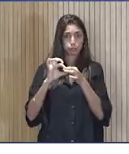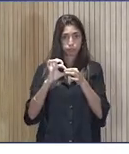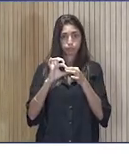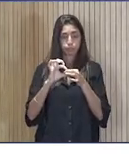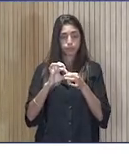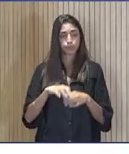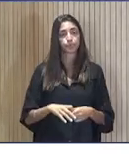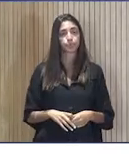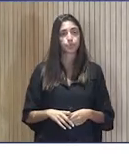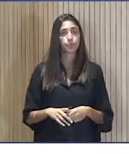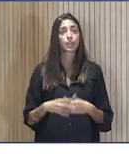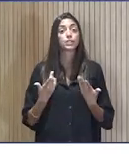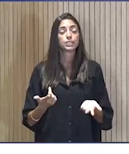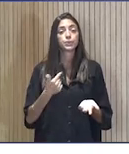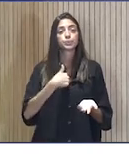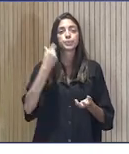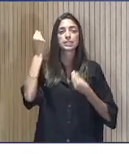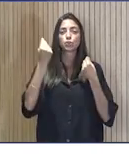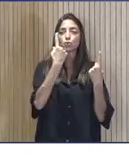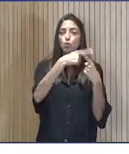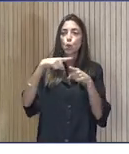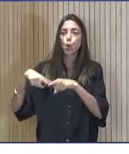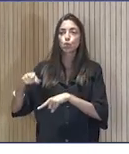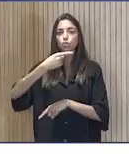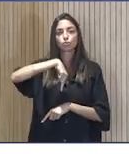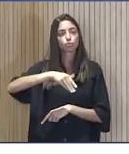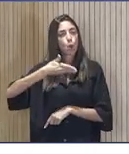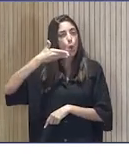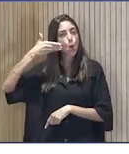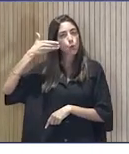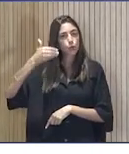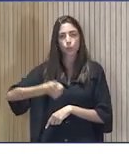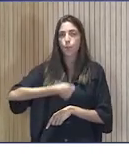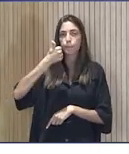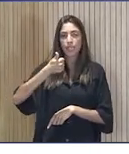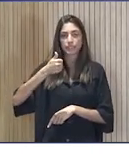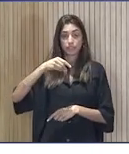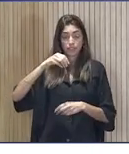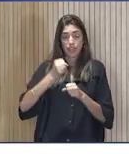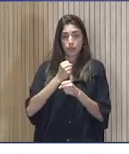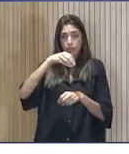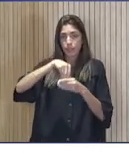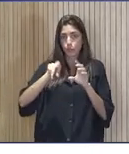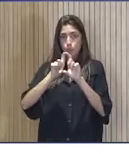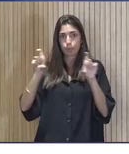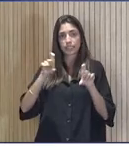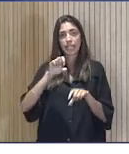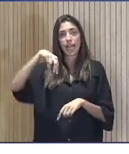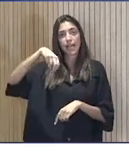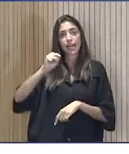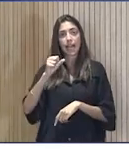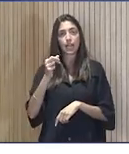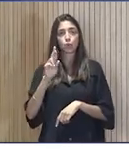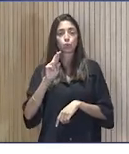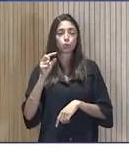de las cosas de las que nos sentimos más satisfechos todos los que trabajamos en Naturgy es de lo mucho que ha hecho la